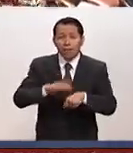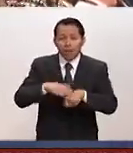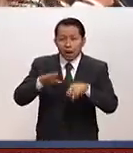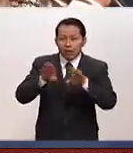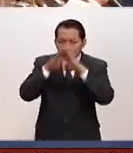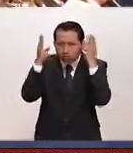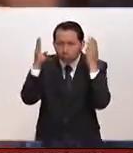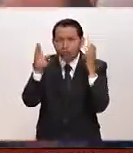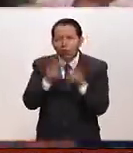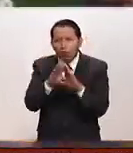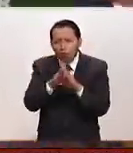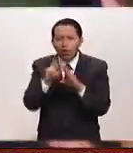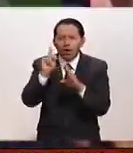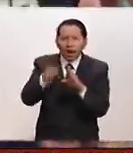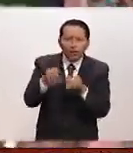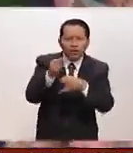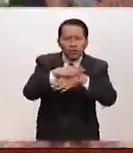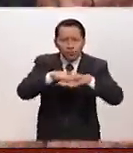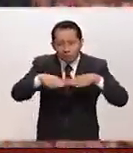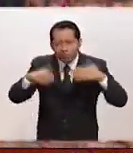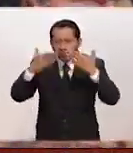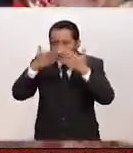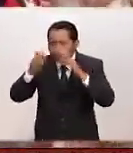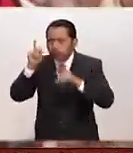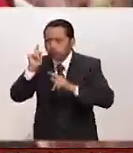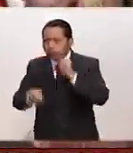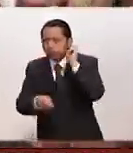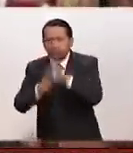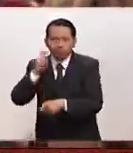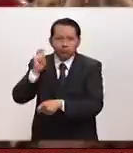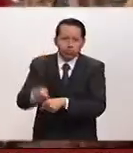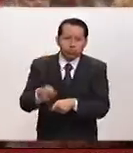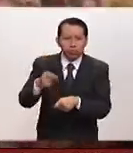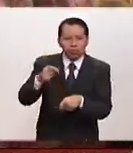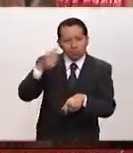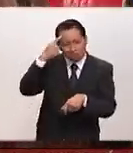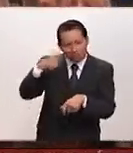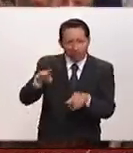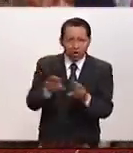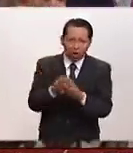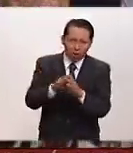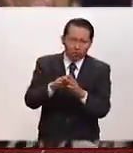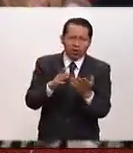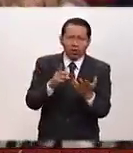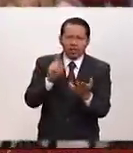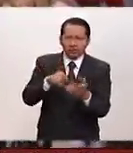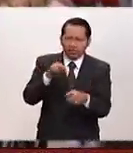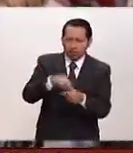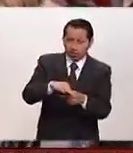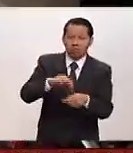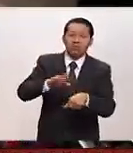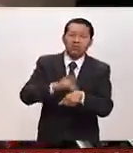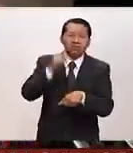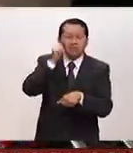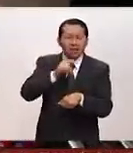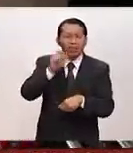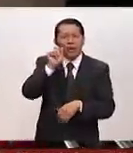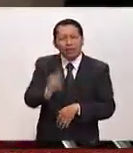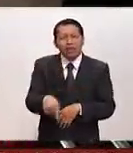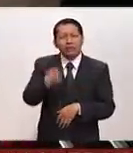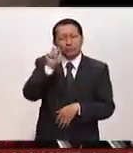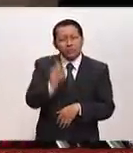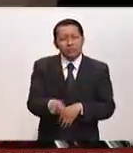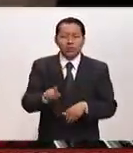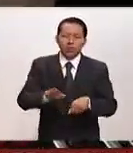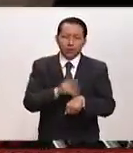crítico a la hora de emitir su apoyo, dado que ya no les gusta caer en el juego de toda la vida. Unos